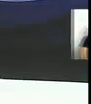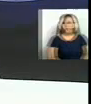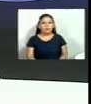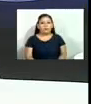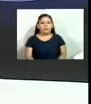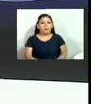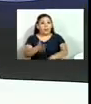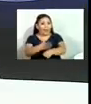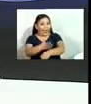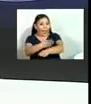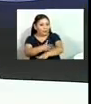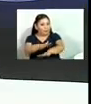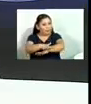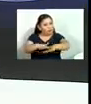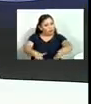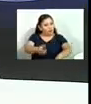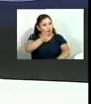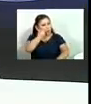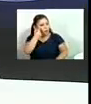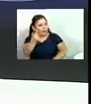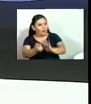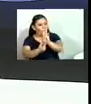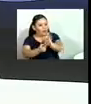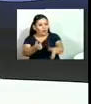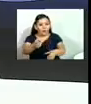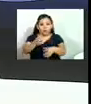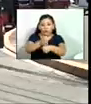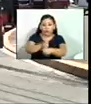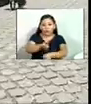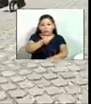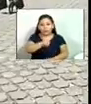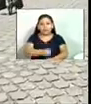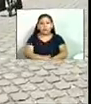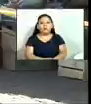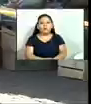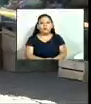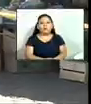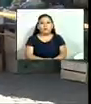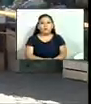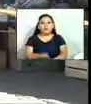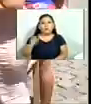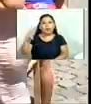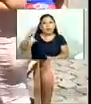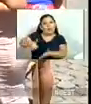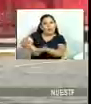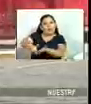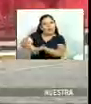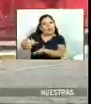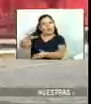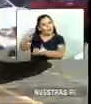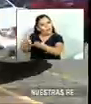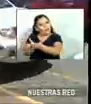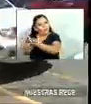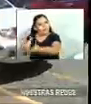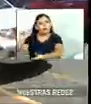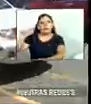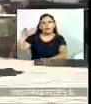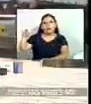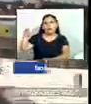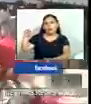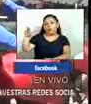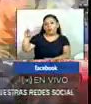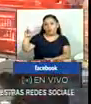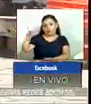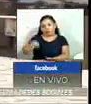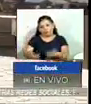Antes de finalizar les presentamos el siguiente resumen El día municipal de Ana Moroz de la Unión dio a conocer las